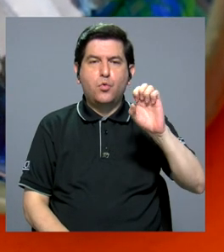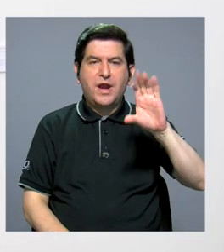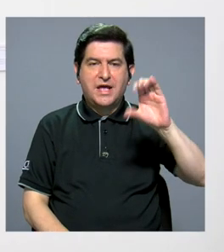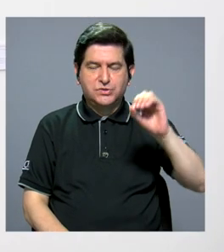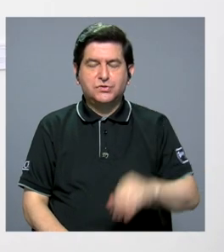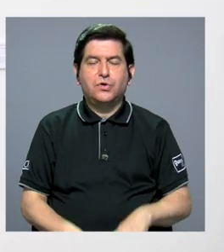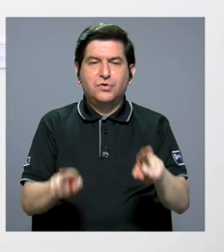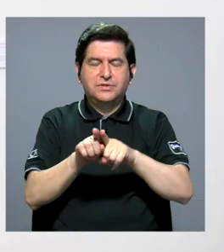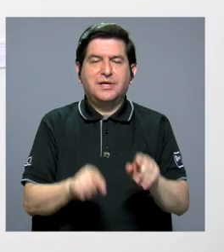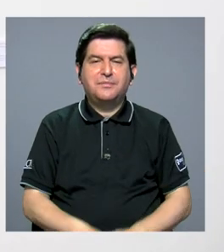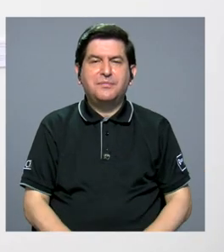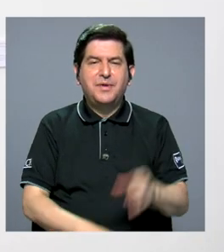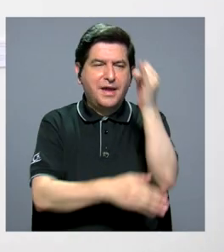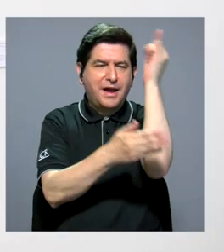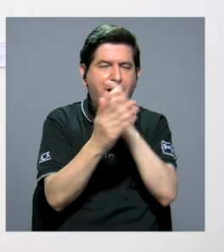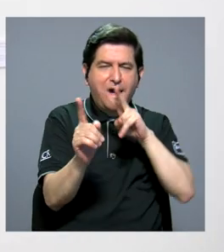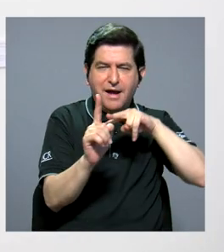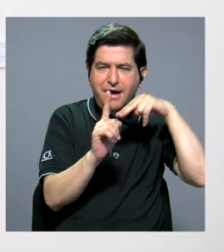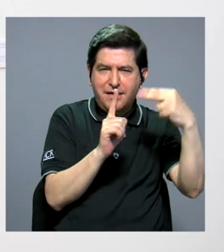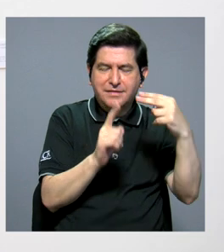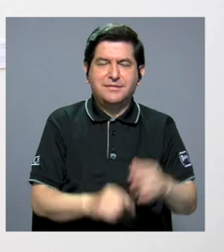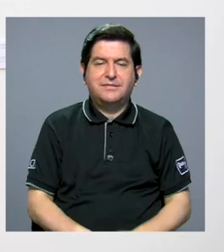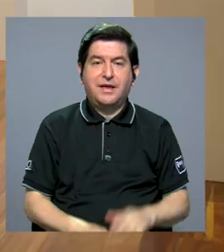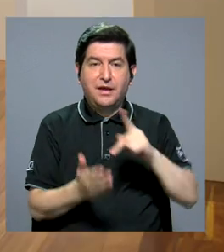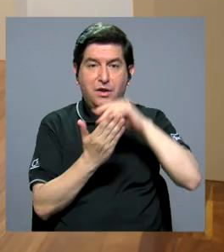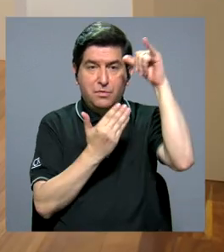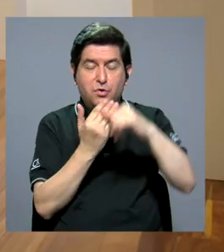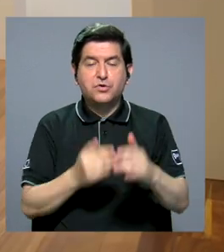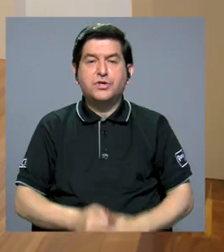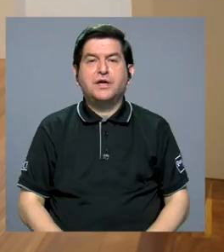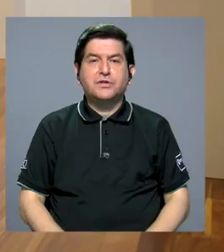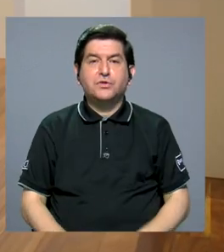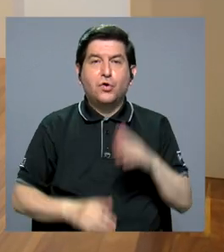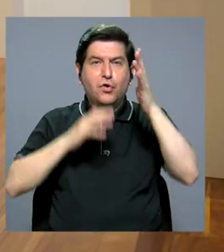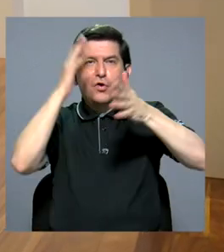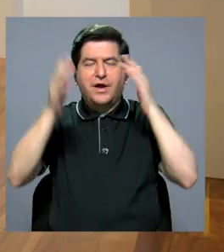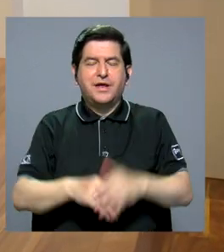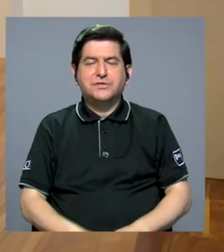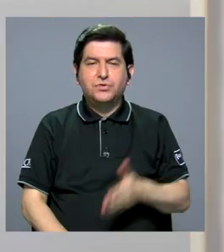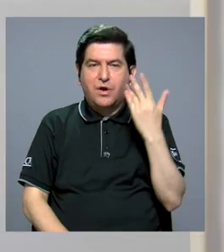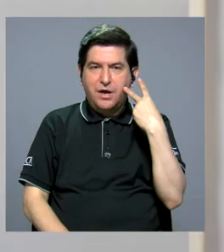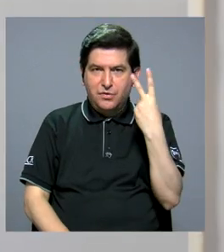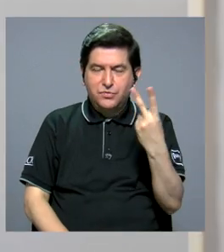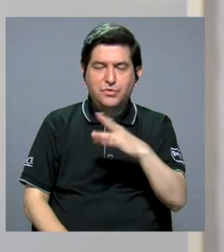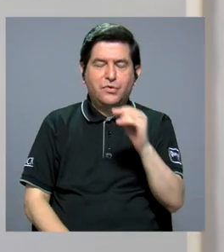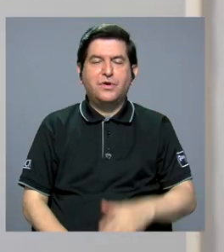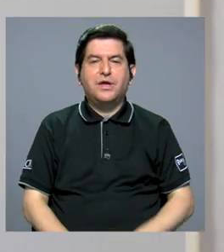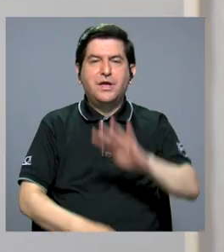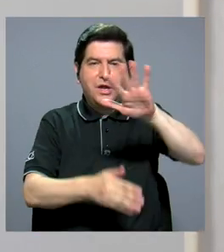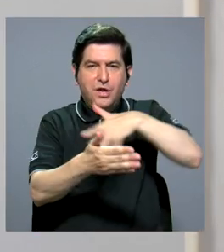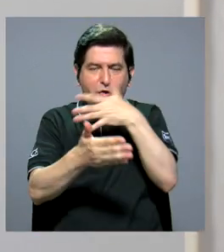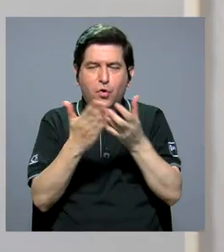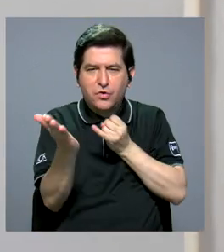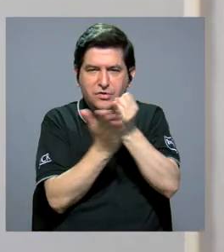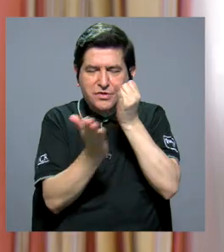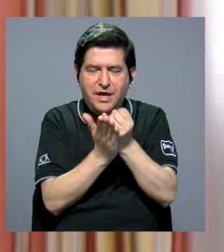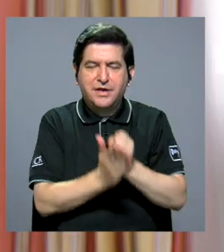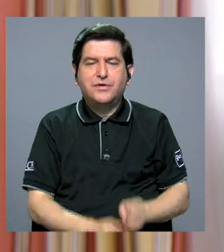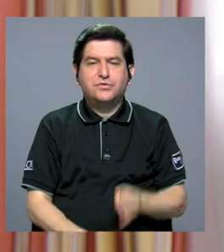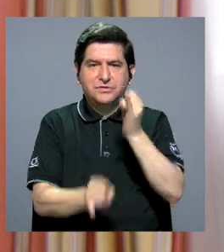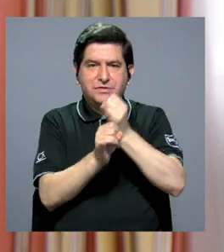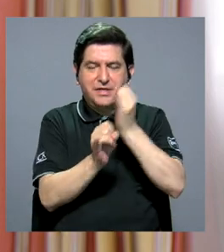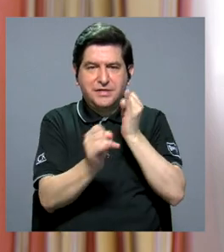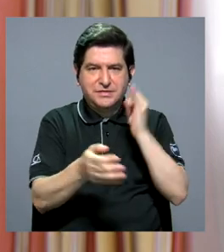Artes en Perspectiva que es de creación audiovisual y las jornadas de investigación del iArte. Además estamos con